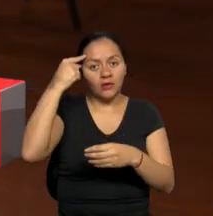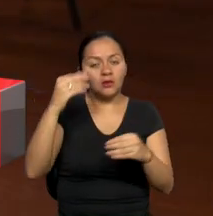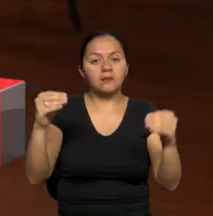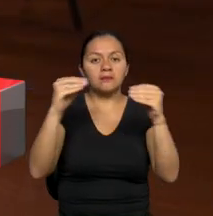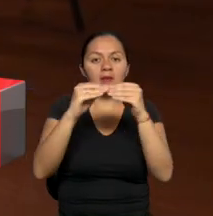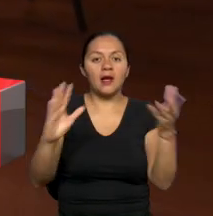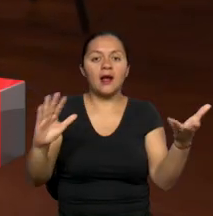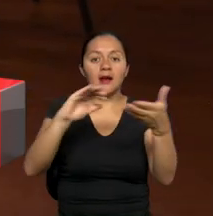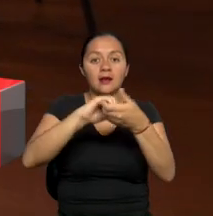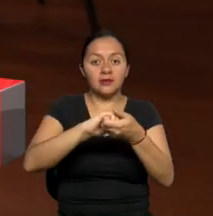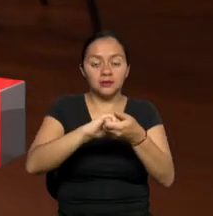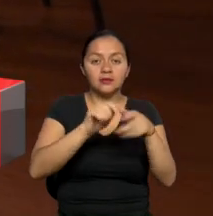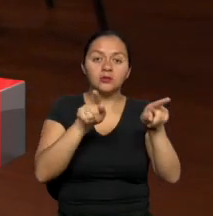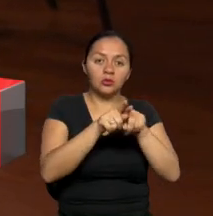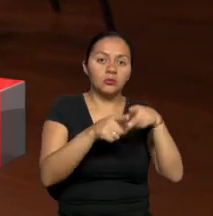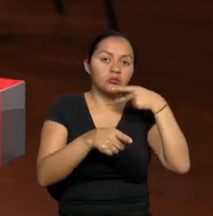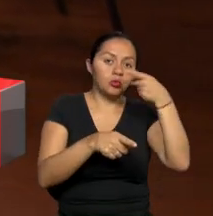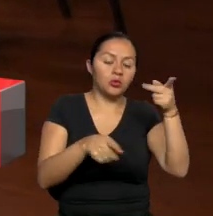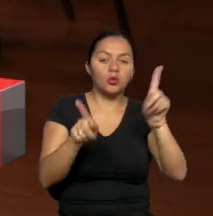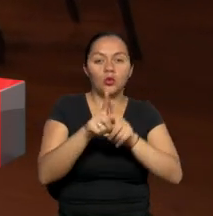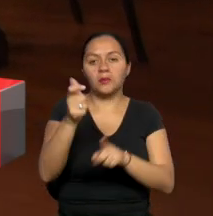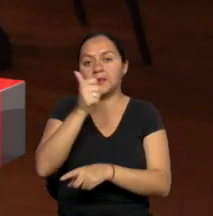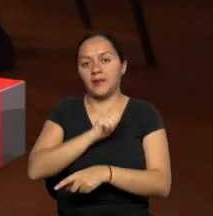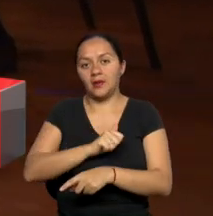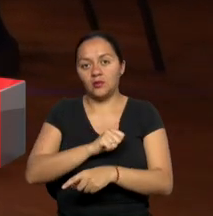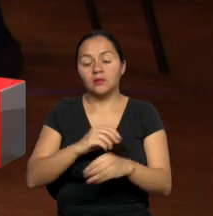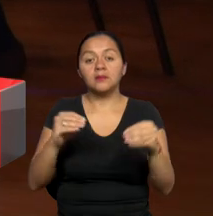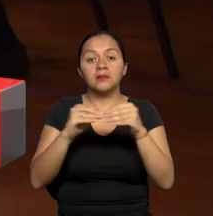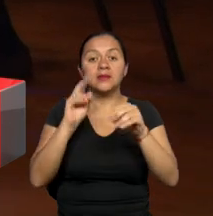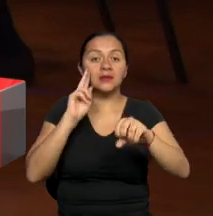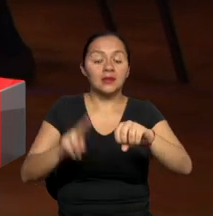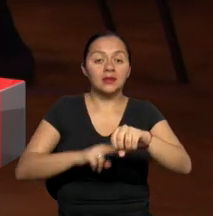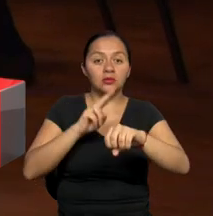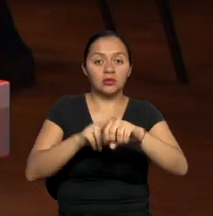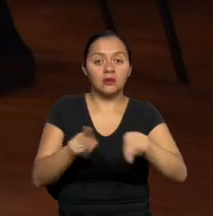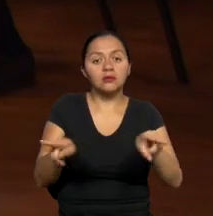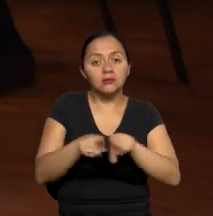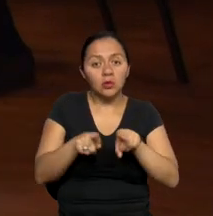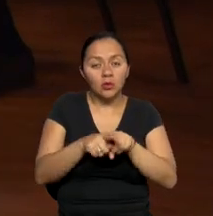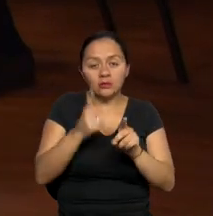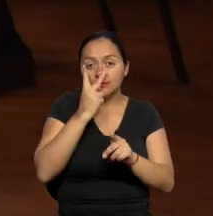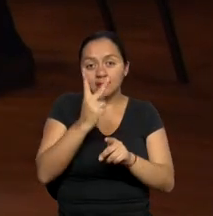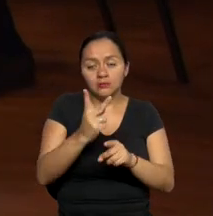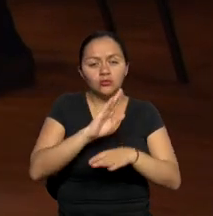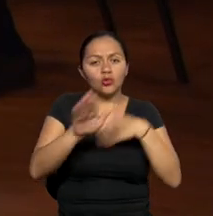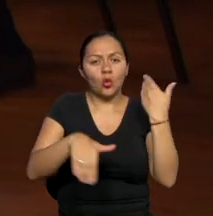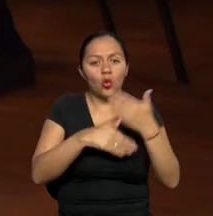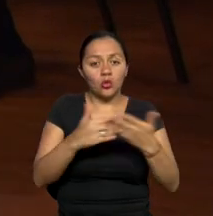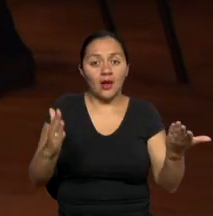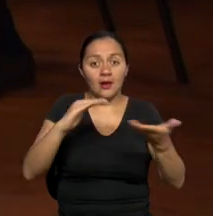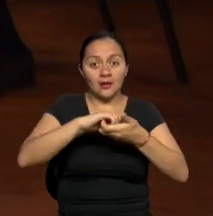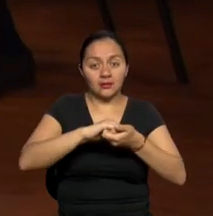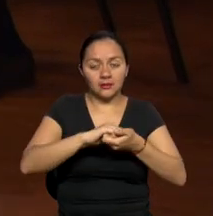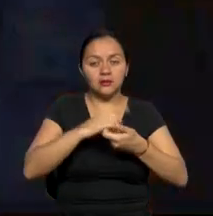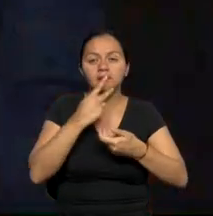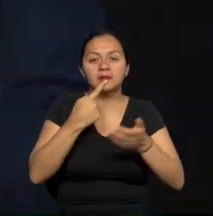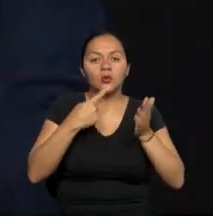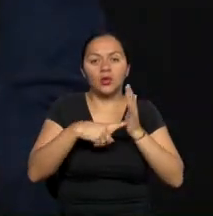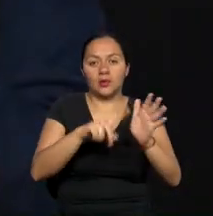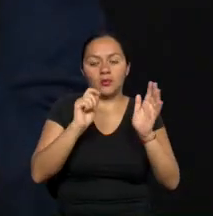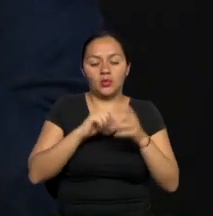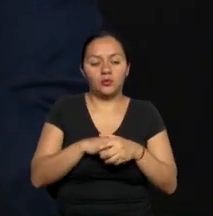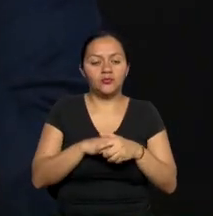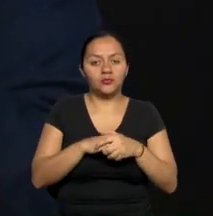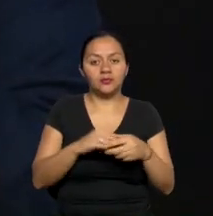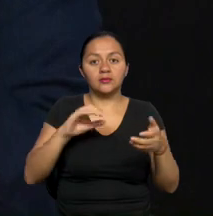alianzas tanto en el sector público y privado. A nivel nacional hemos realizado alianzas, te pongo un ejemplo,